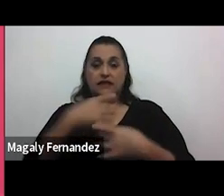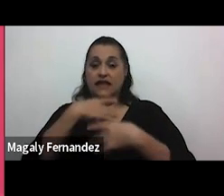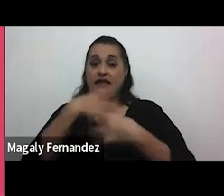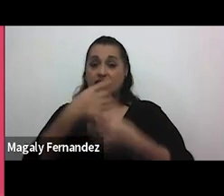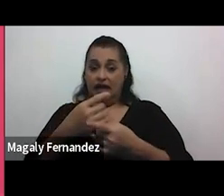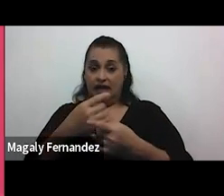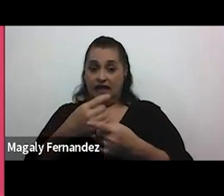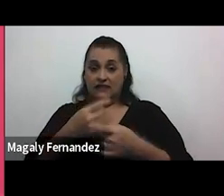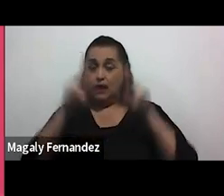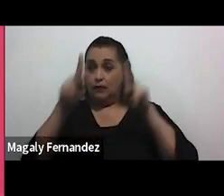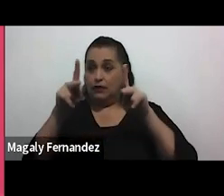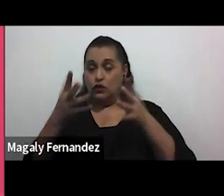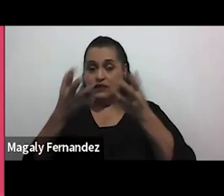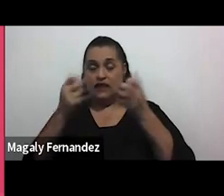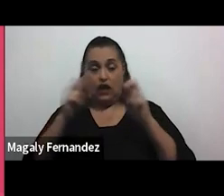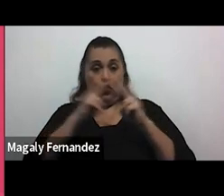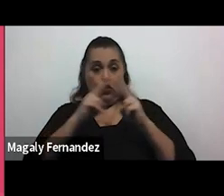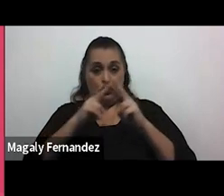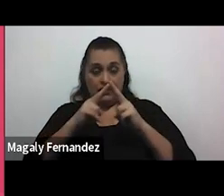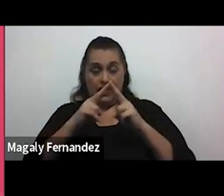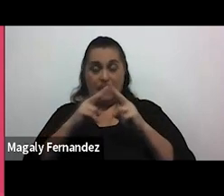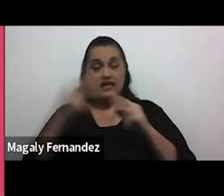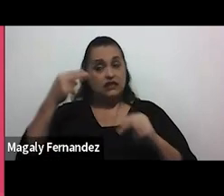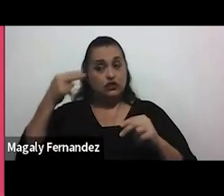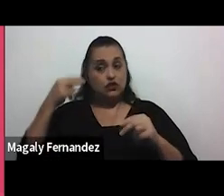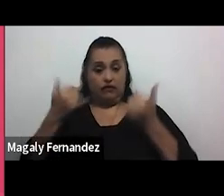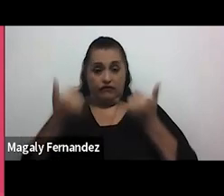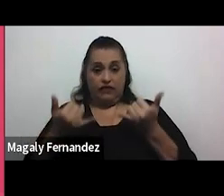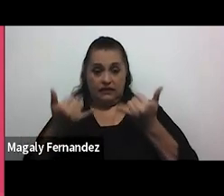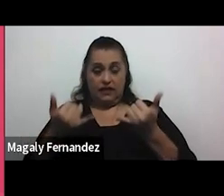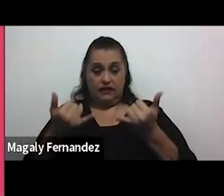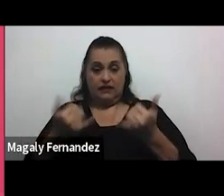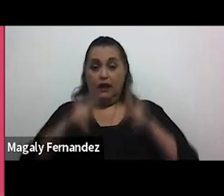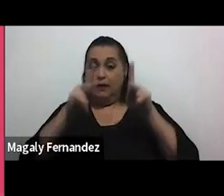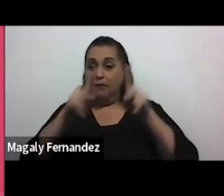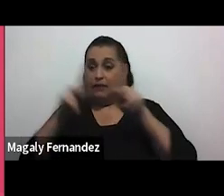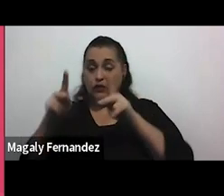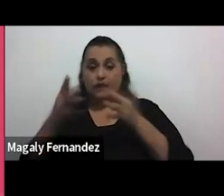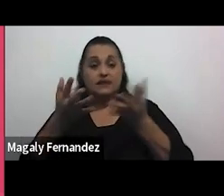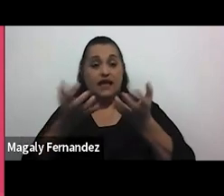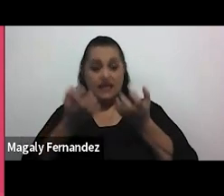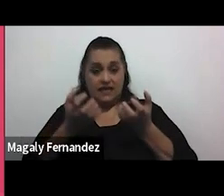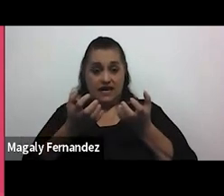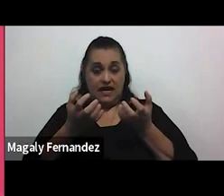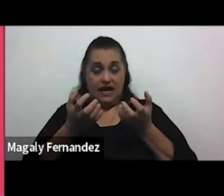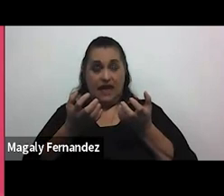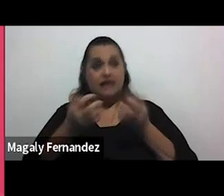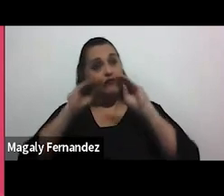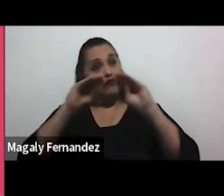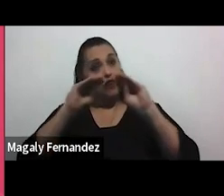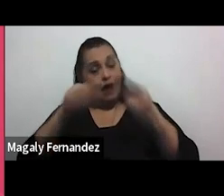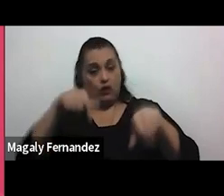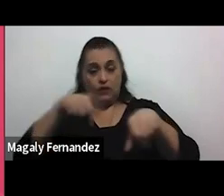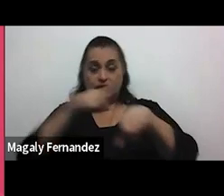personas que quieran conocer la historia reciente de personas que quieran que se estén formando y que